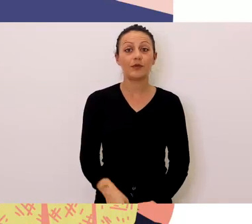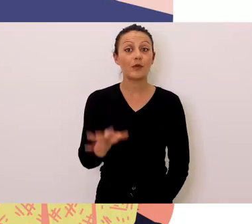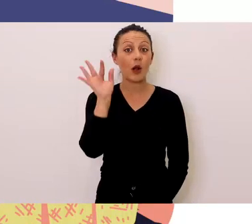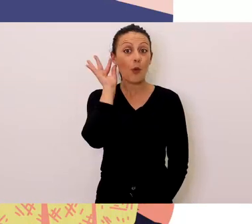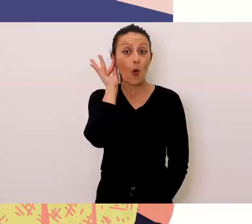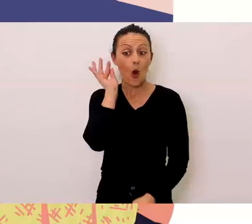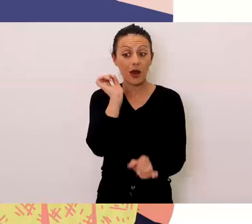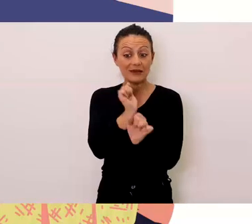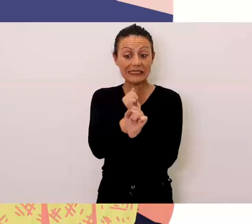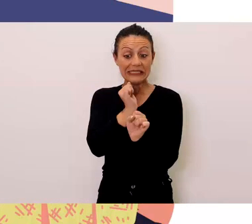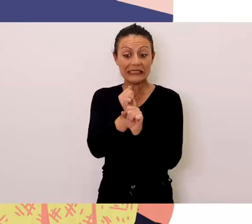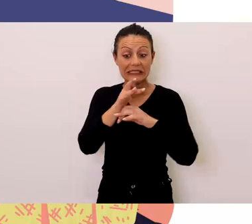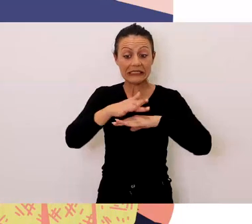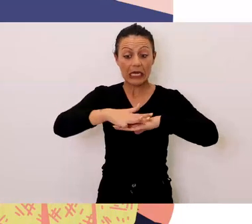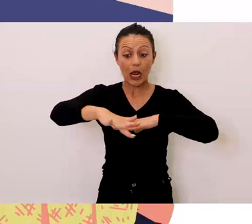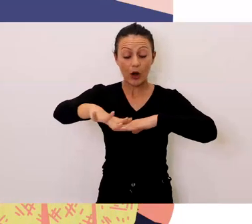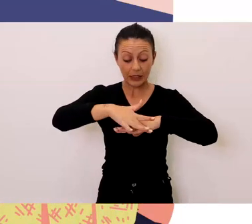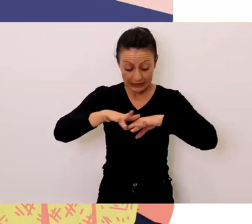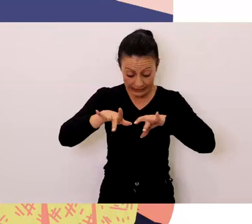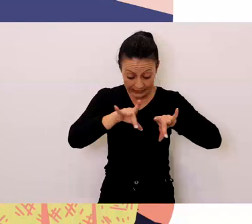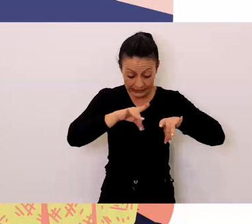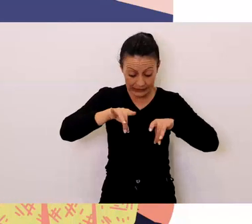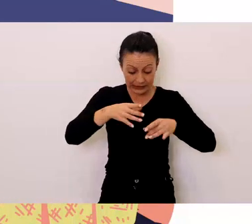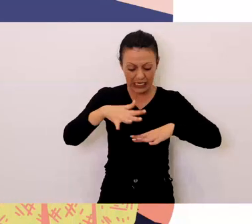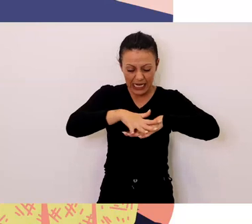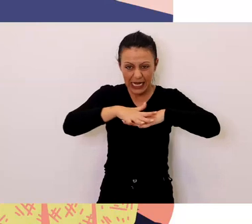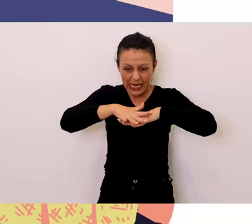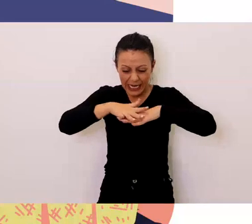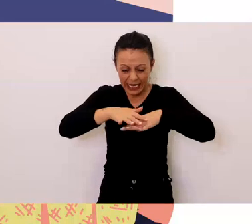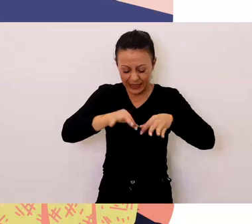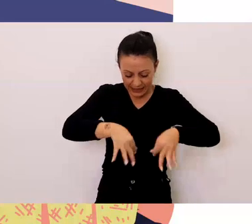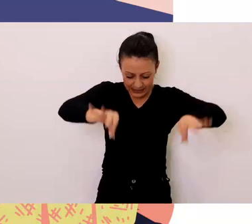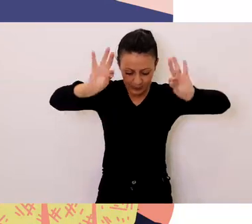Y el trabajo de las mujeres remendando las redes en la orilla.